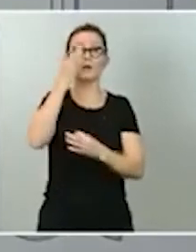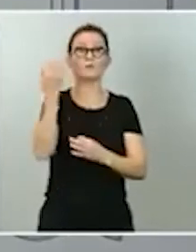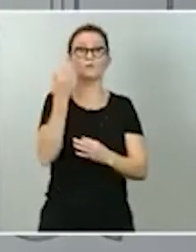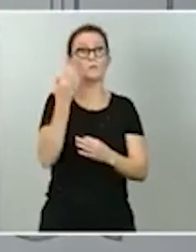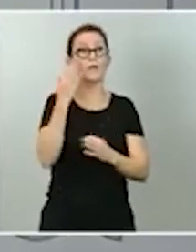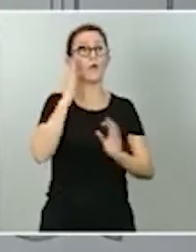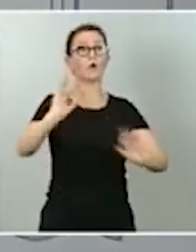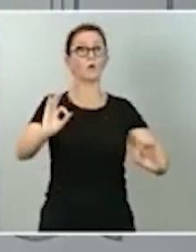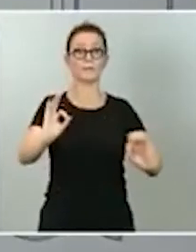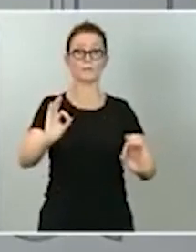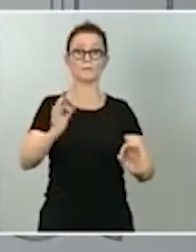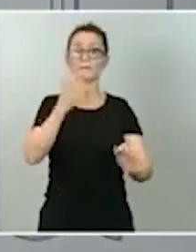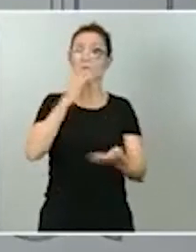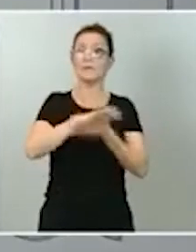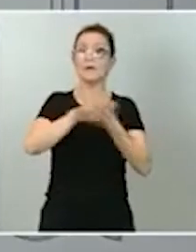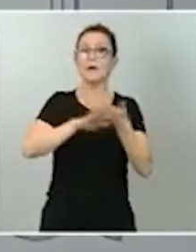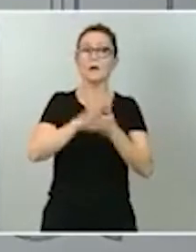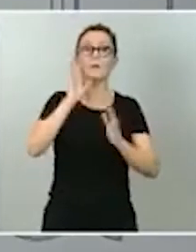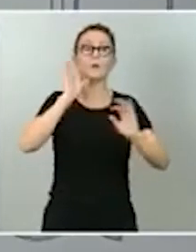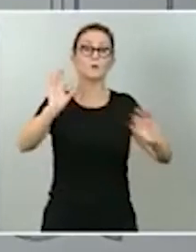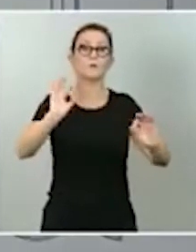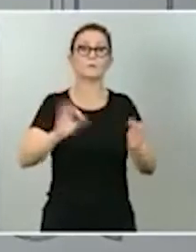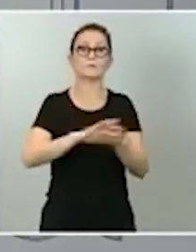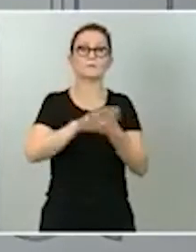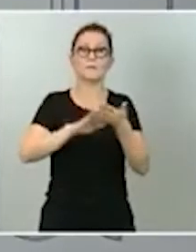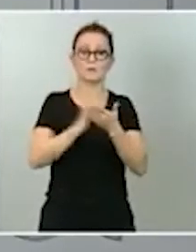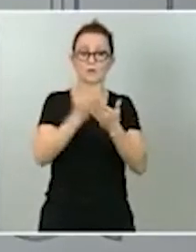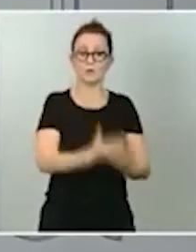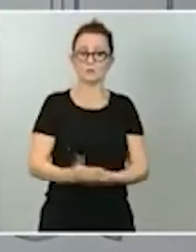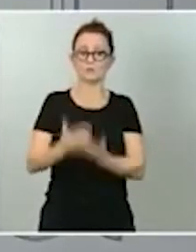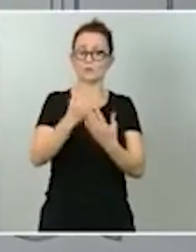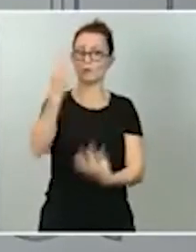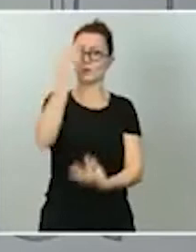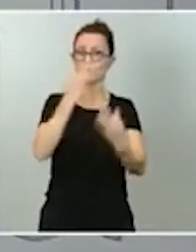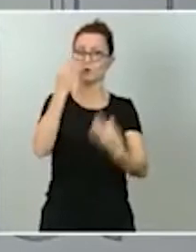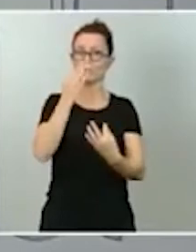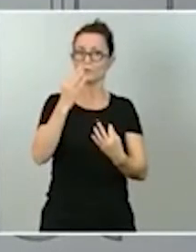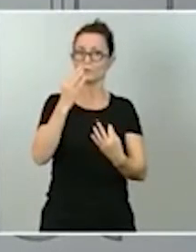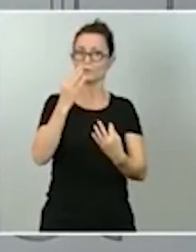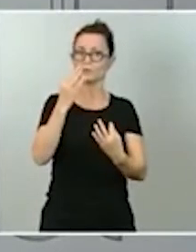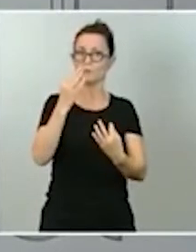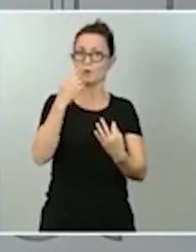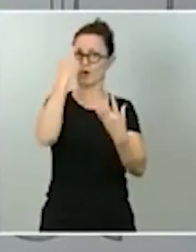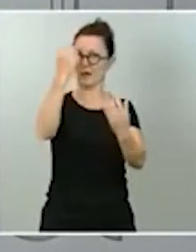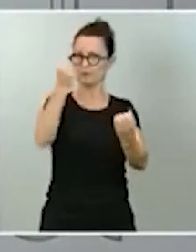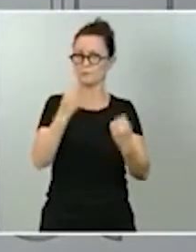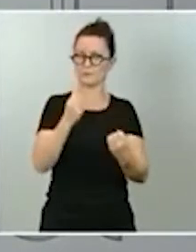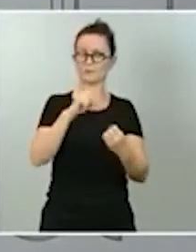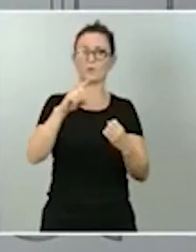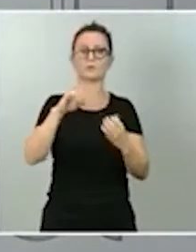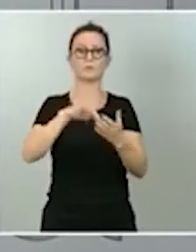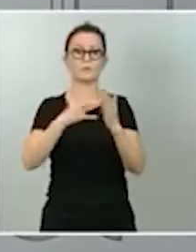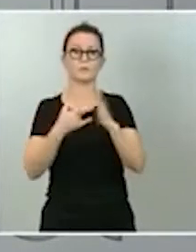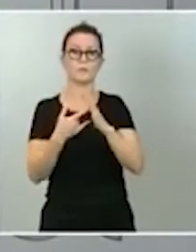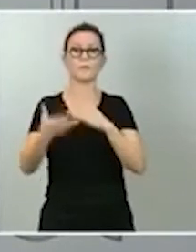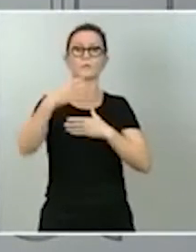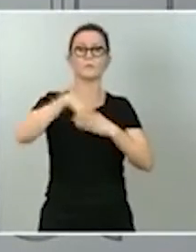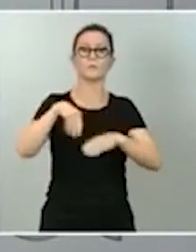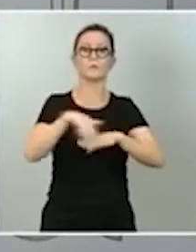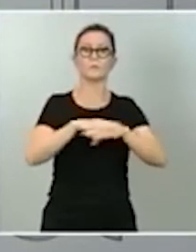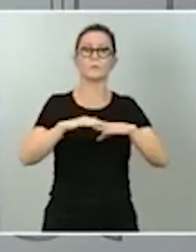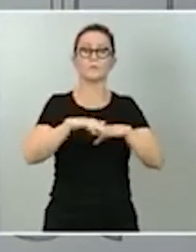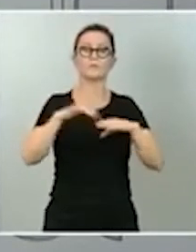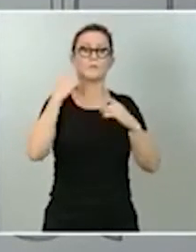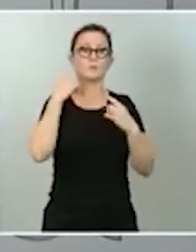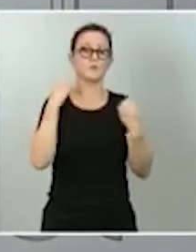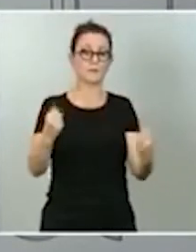hablan coherentes, es evidente que el estudio de los datos por parte de los epidemiólogos y de los técnicos del Ministerio de Sanidad les permiten